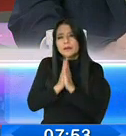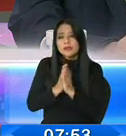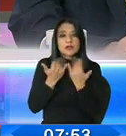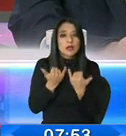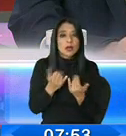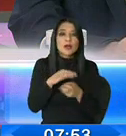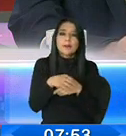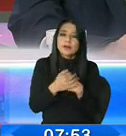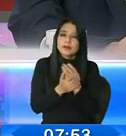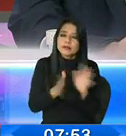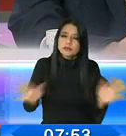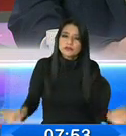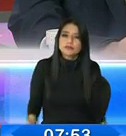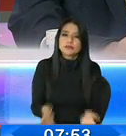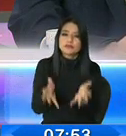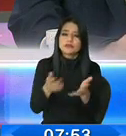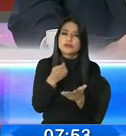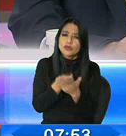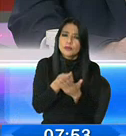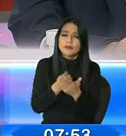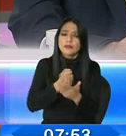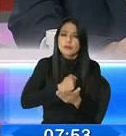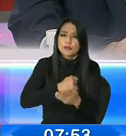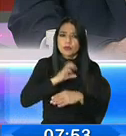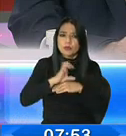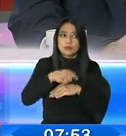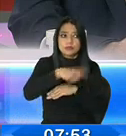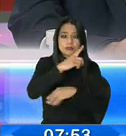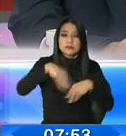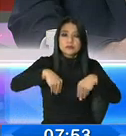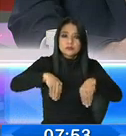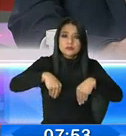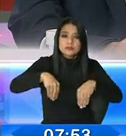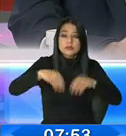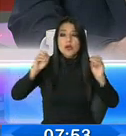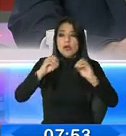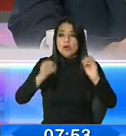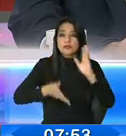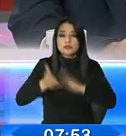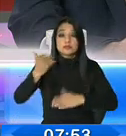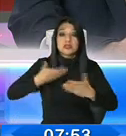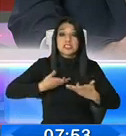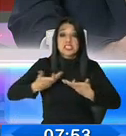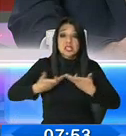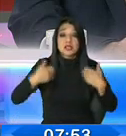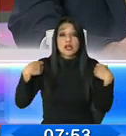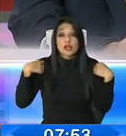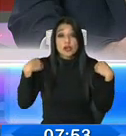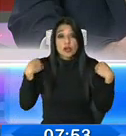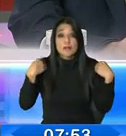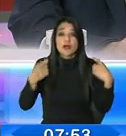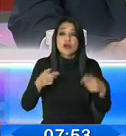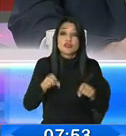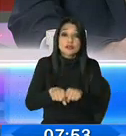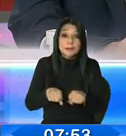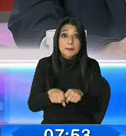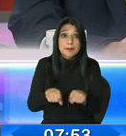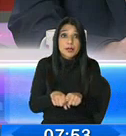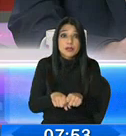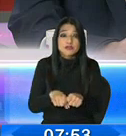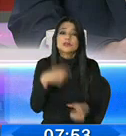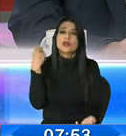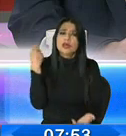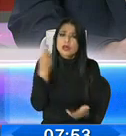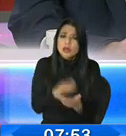para incentivar consumir lo nuestro. Si usted va al supermercado, si usted va a las tiendas de ropa, si usted va a usar un par de zapatos, que sean